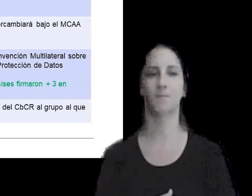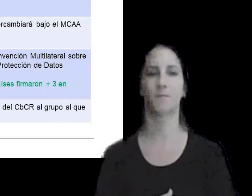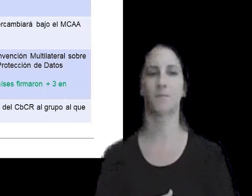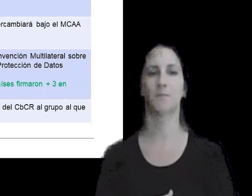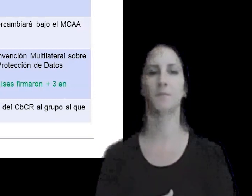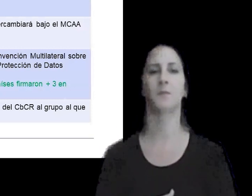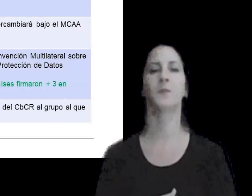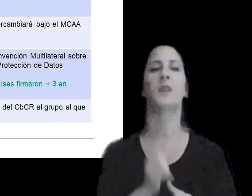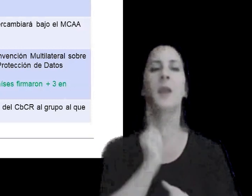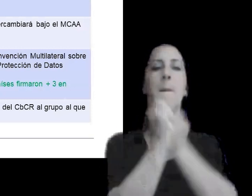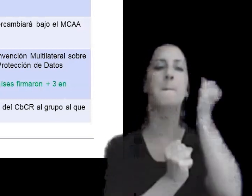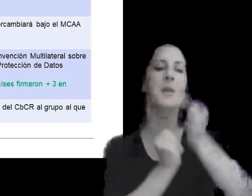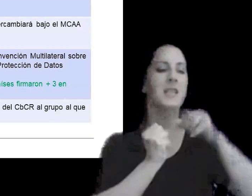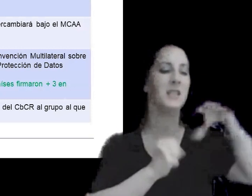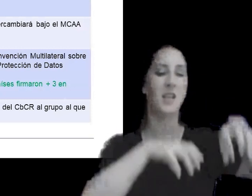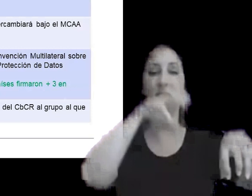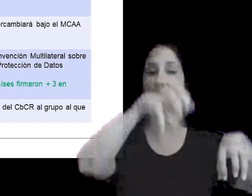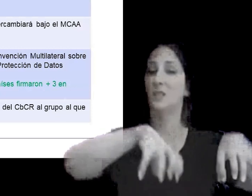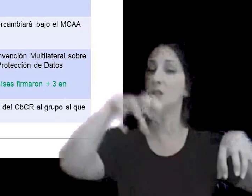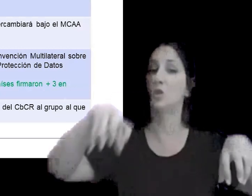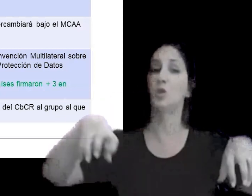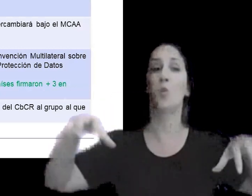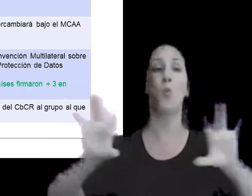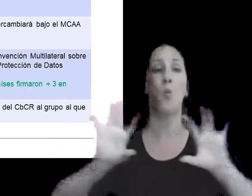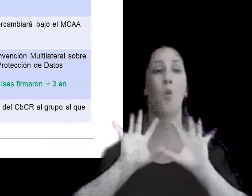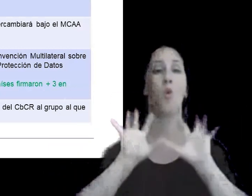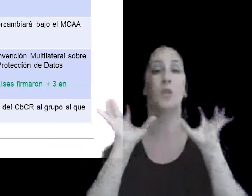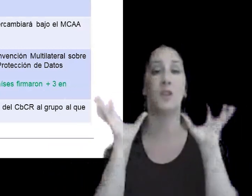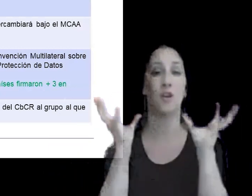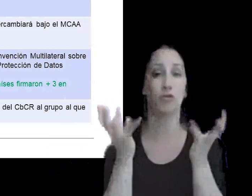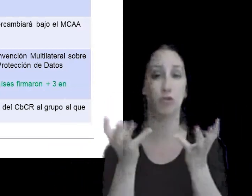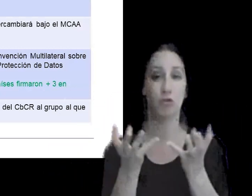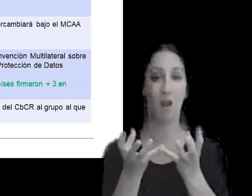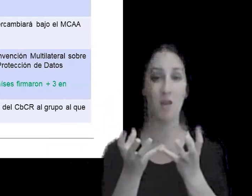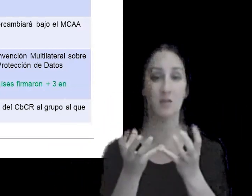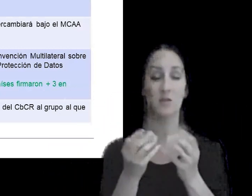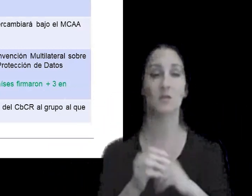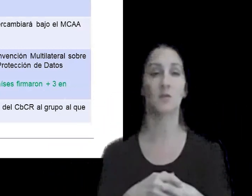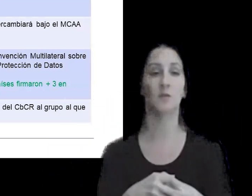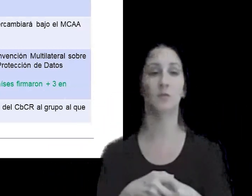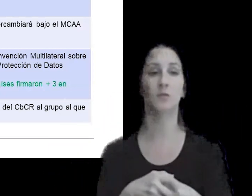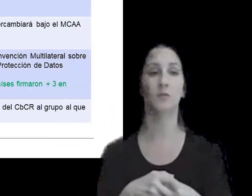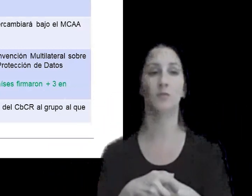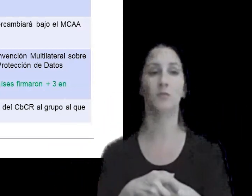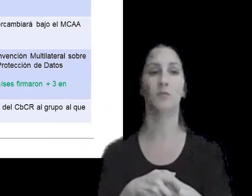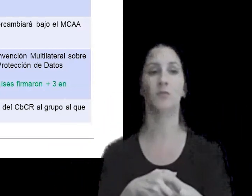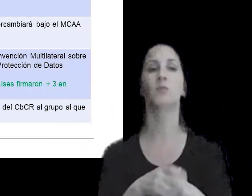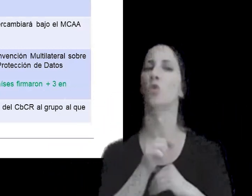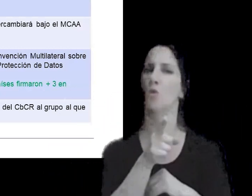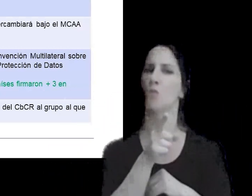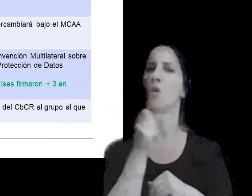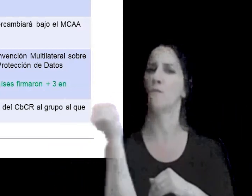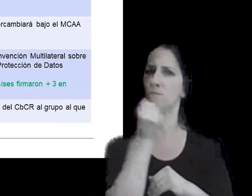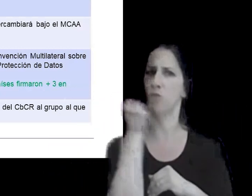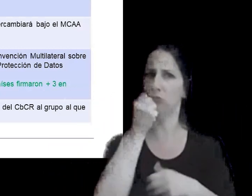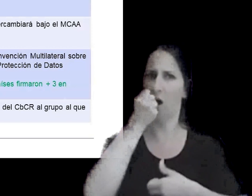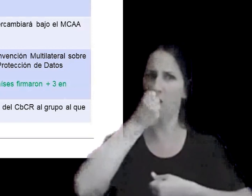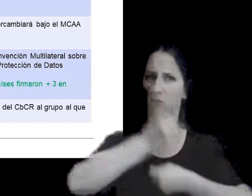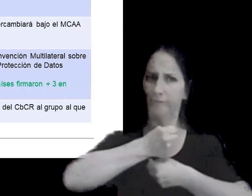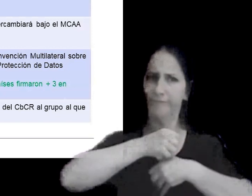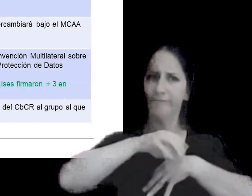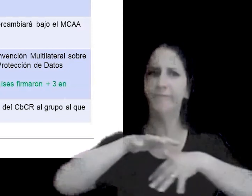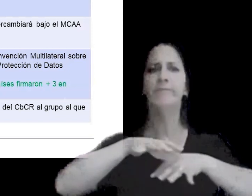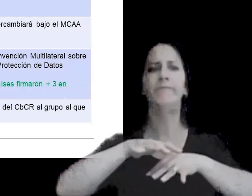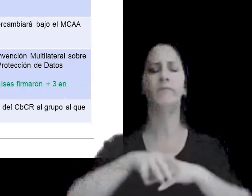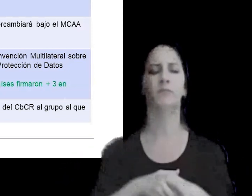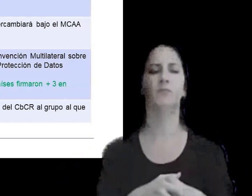multinacionales podríamos decir digamos de gran significación entendido